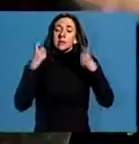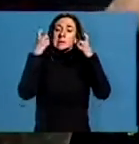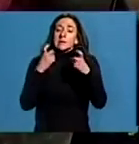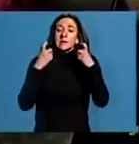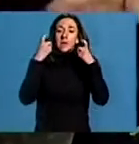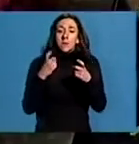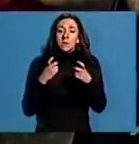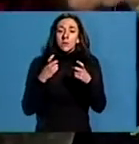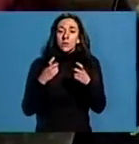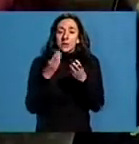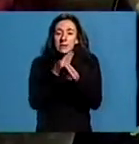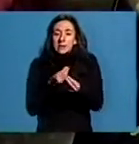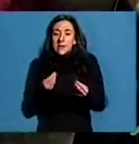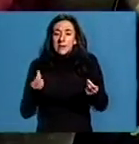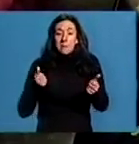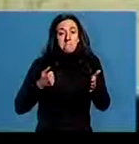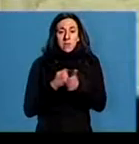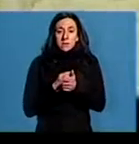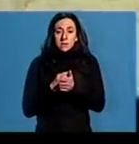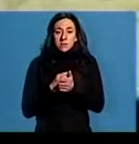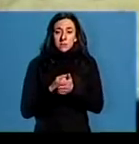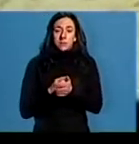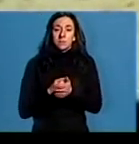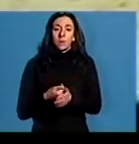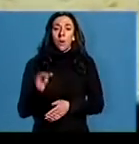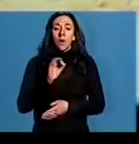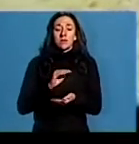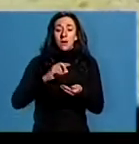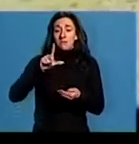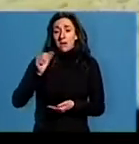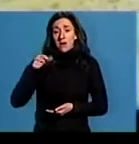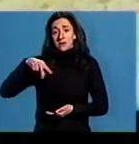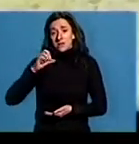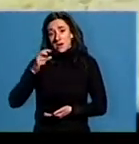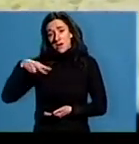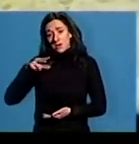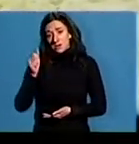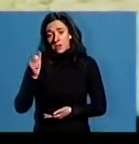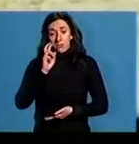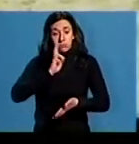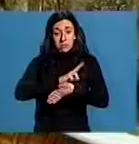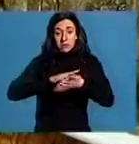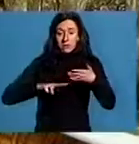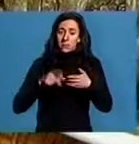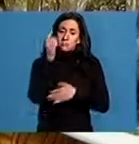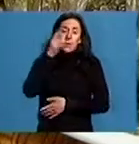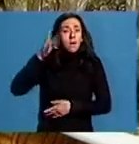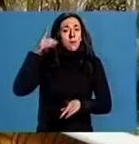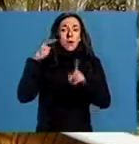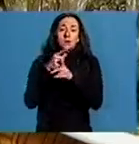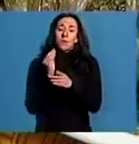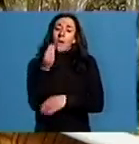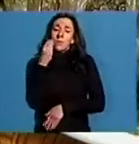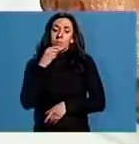intentaríamos deshacerla así lo máis posible. ...ou esta lasaña galega Foron ideados para promocionar a gastronomía